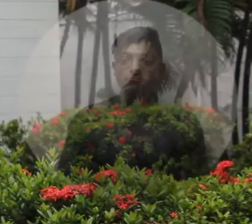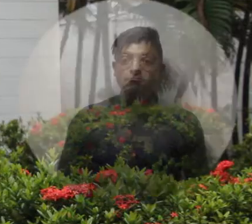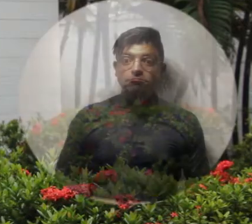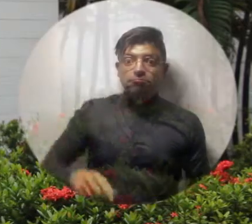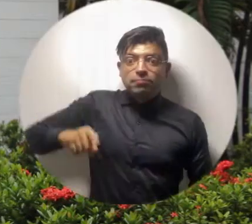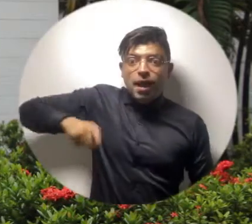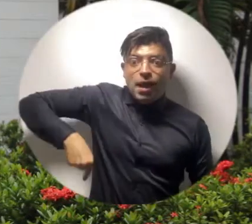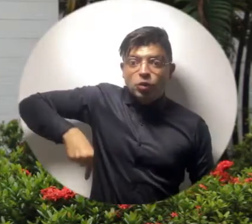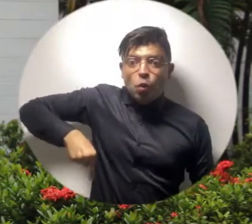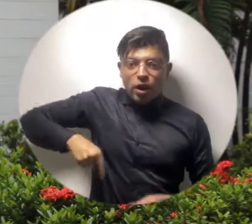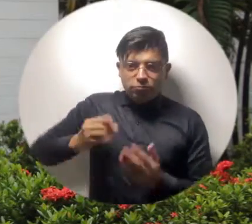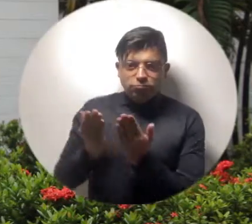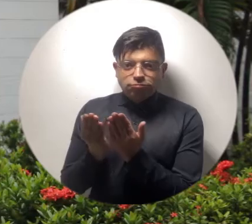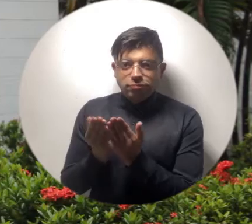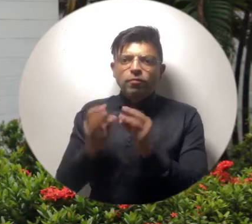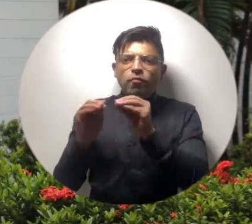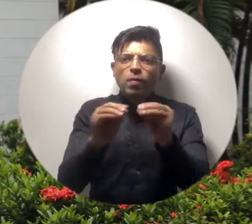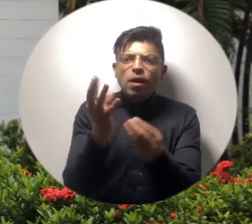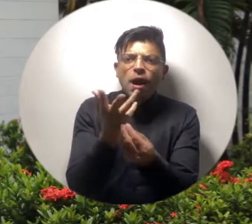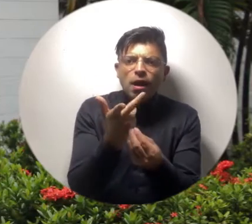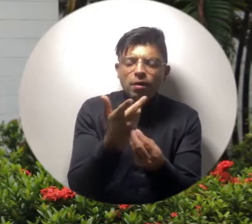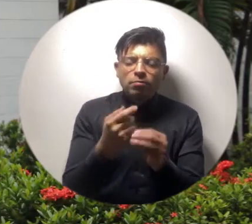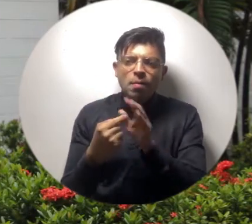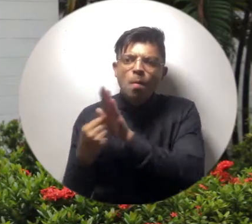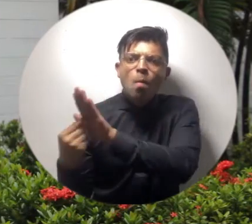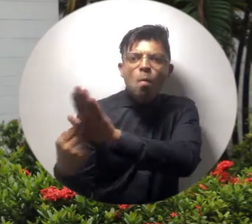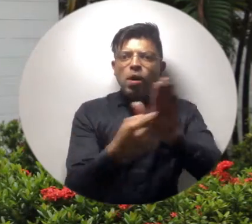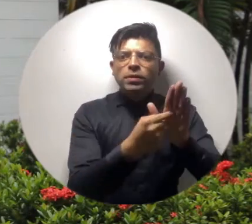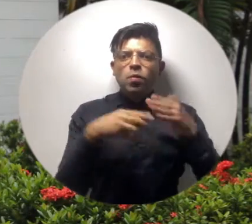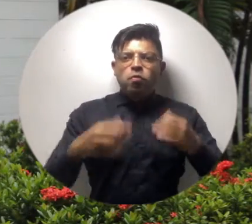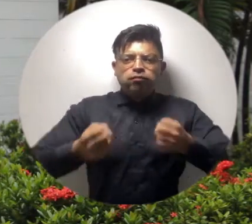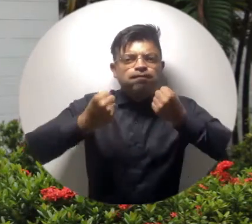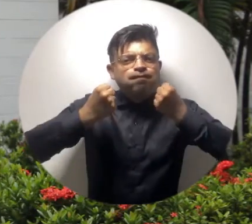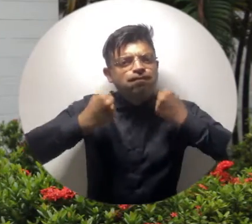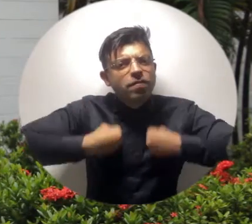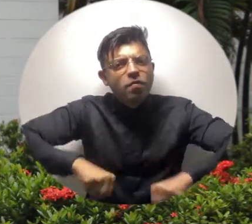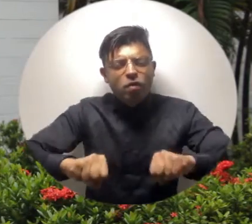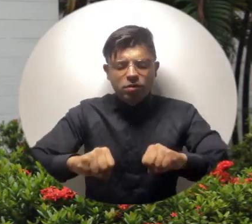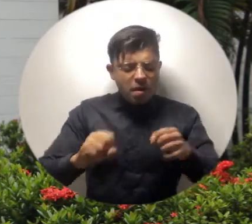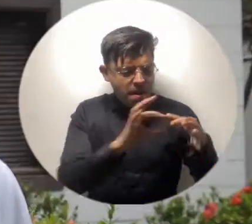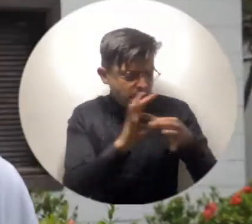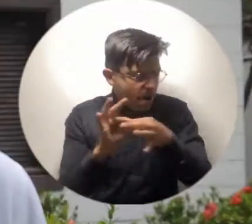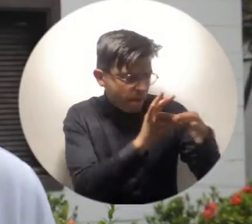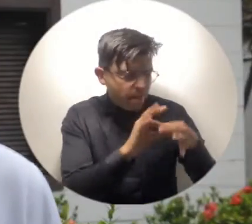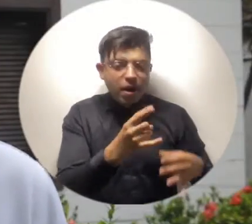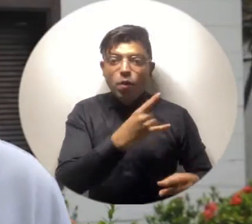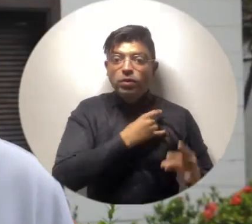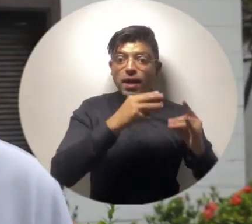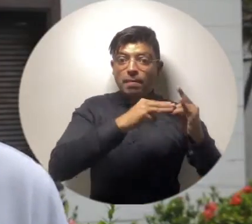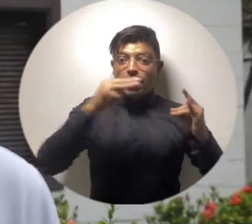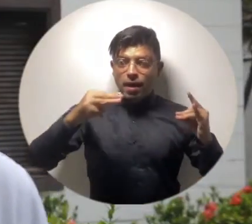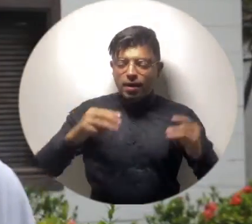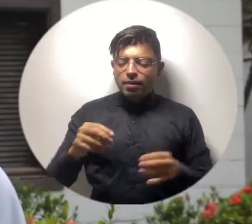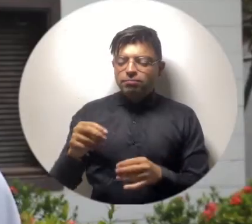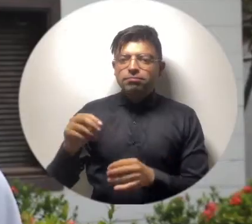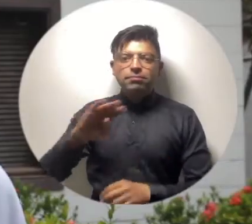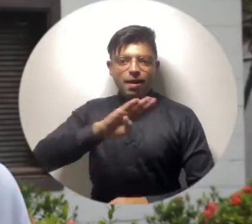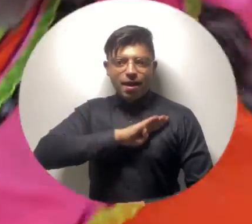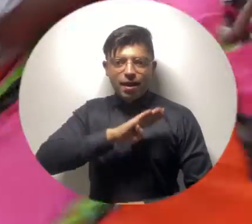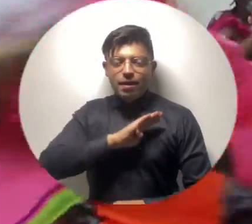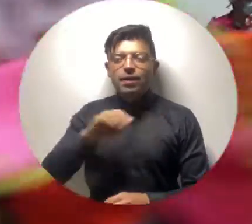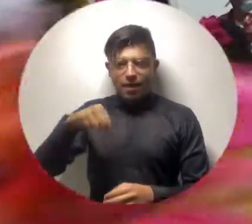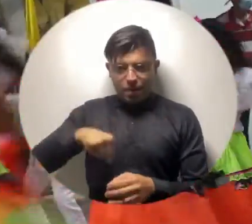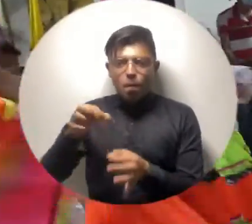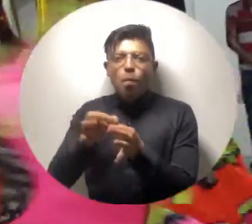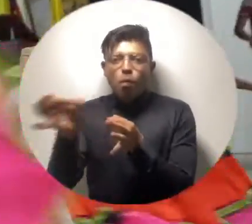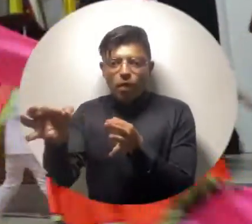La Escuela de Formación Artística es el reflejo de un esfuerzo mancomunado entre la Universidad Magdalena, la Alcaldía de